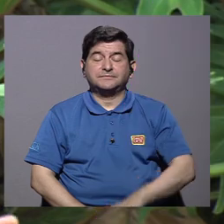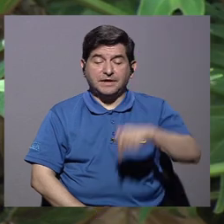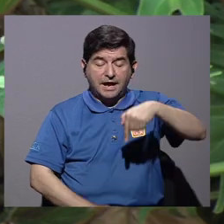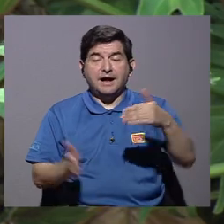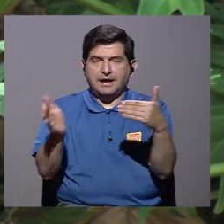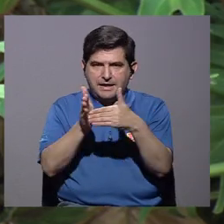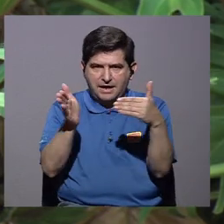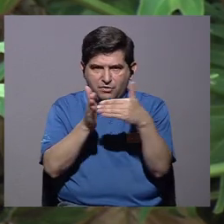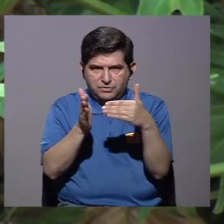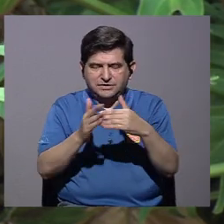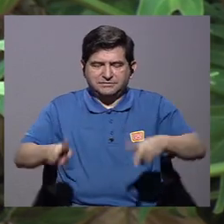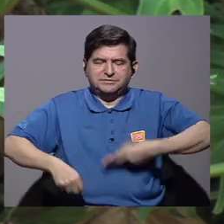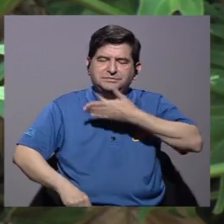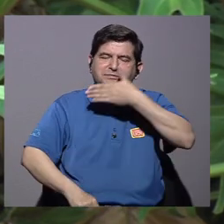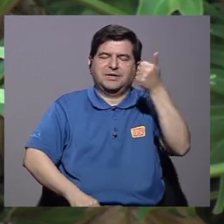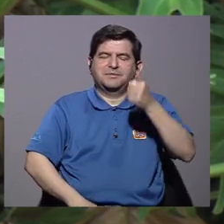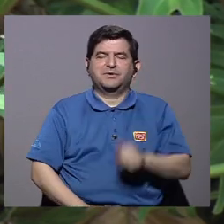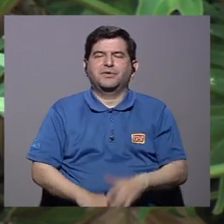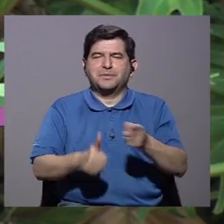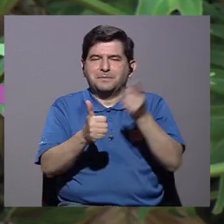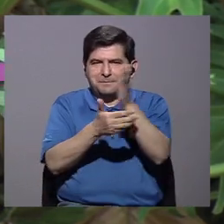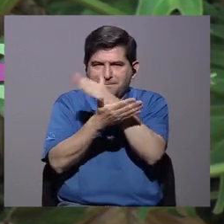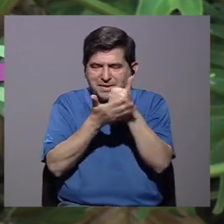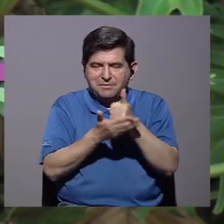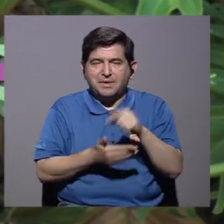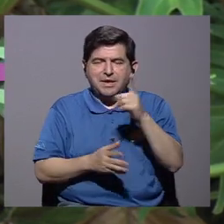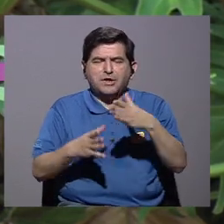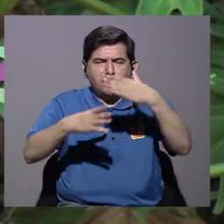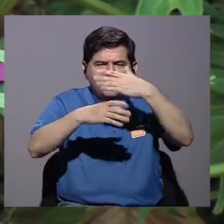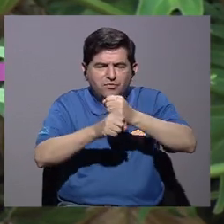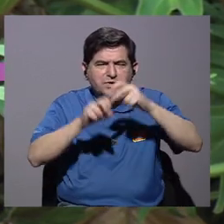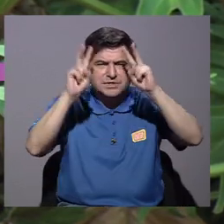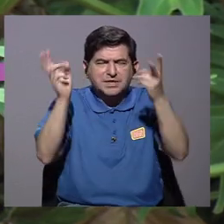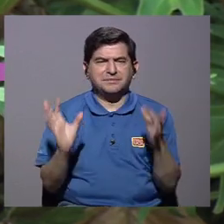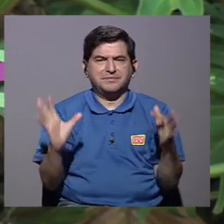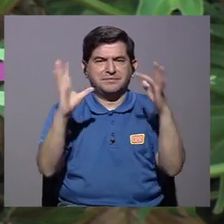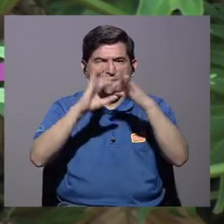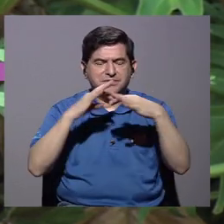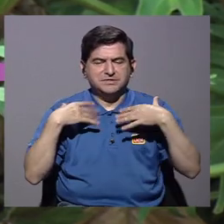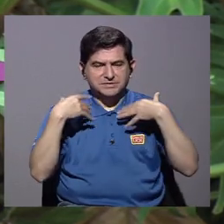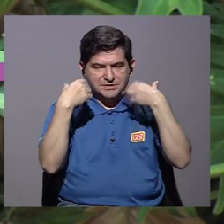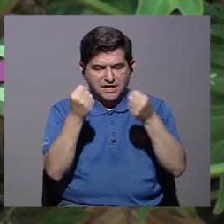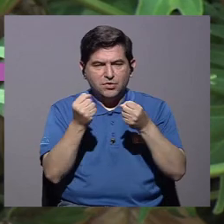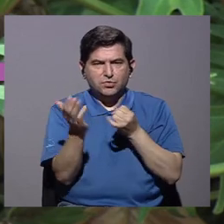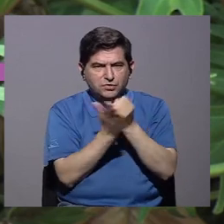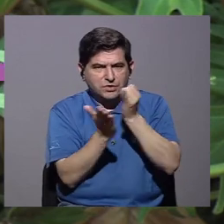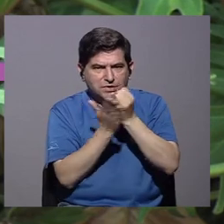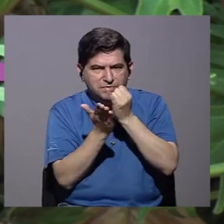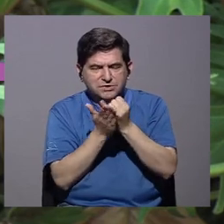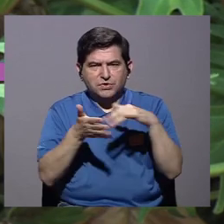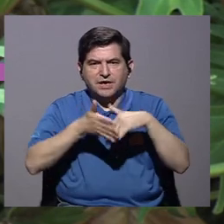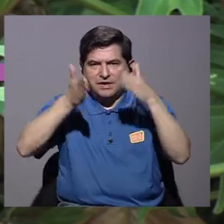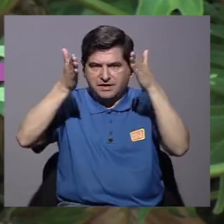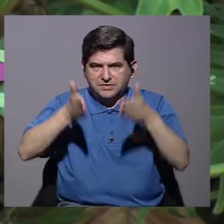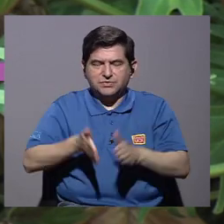Estamos de regreso en Vivir Mejor en la primera parte de un resumen de temas relacionados con salud que investigaron estudiantes de la